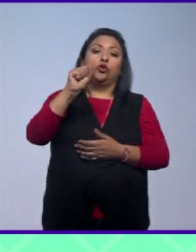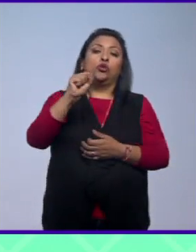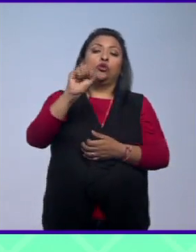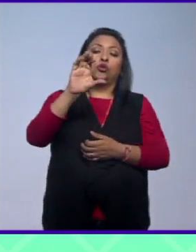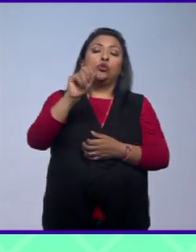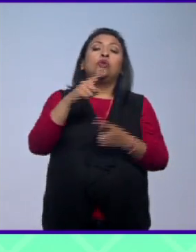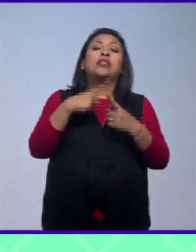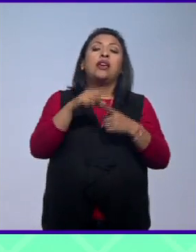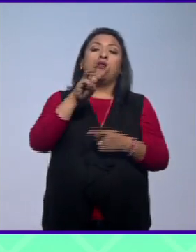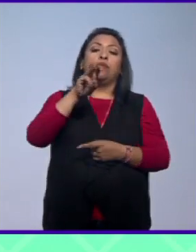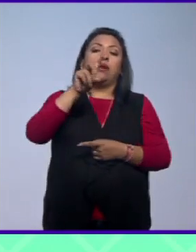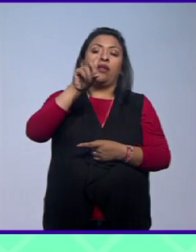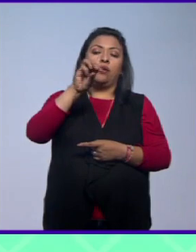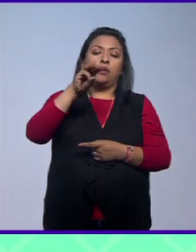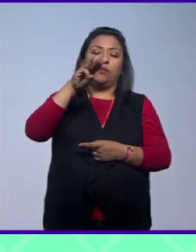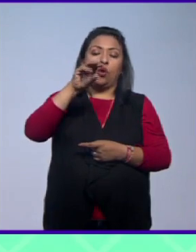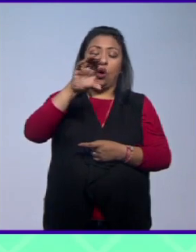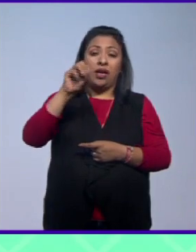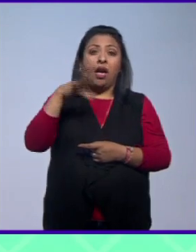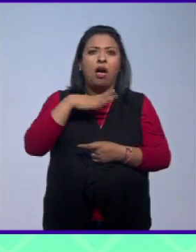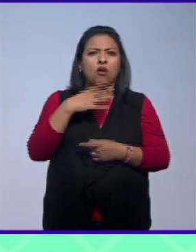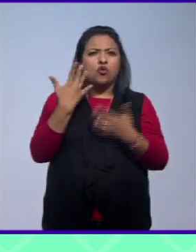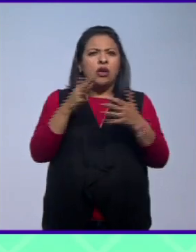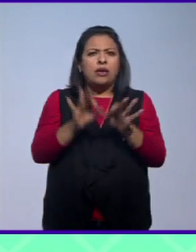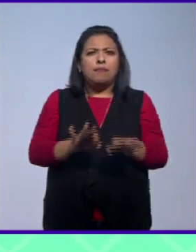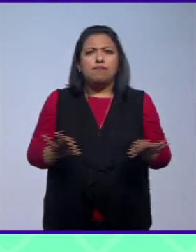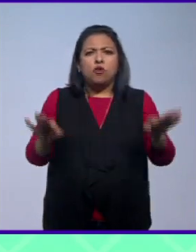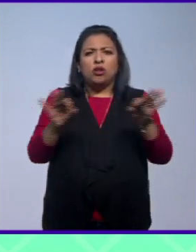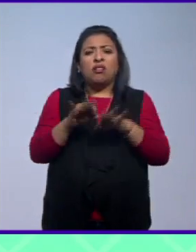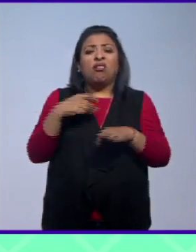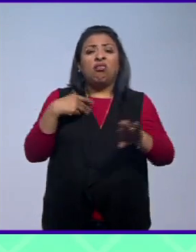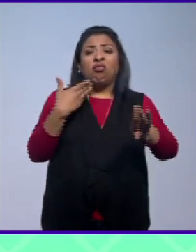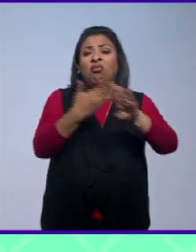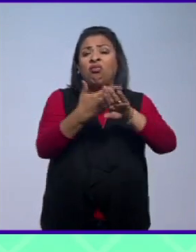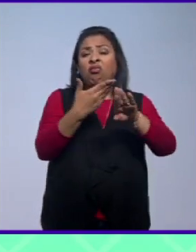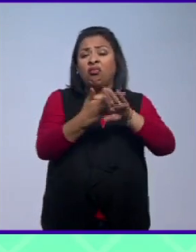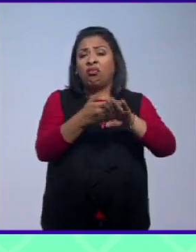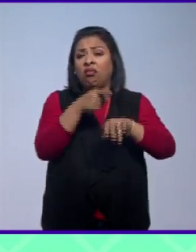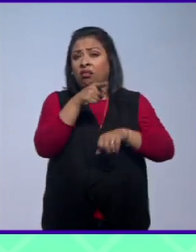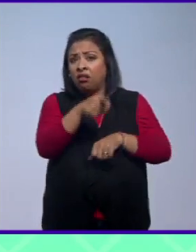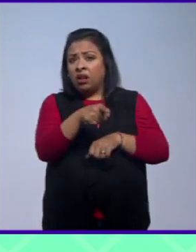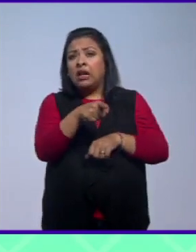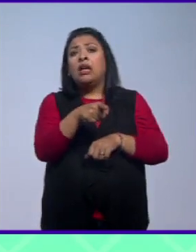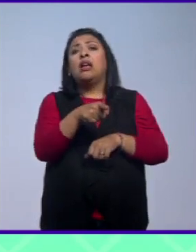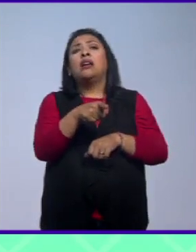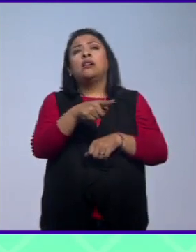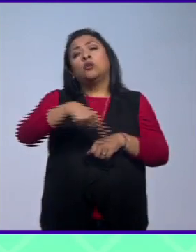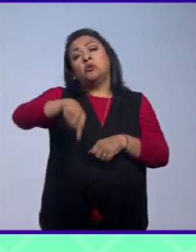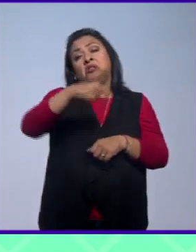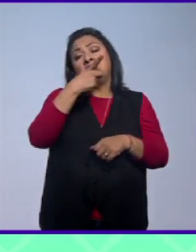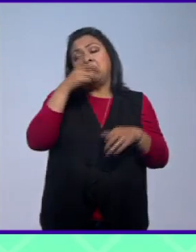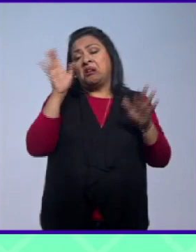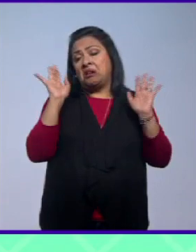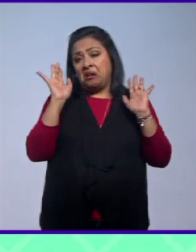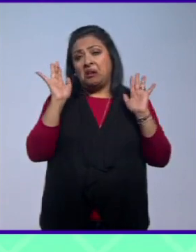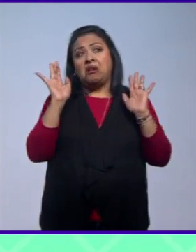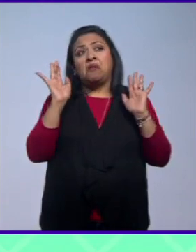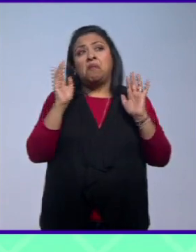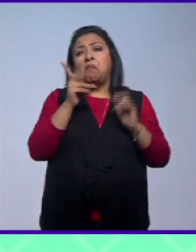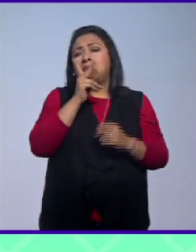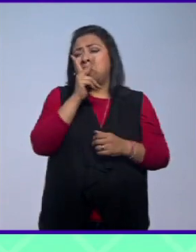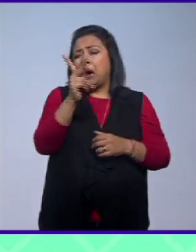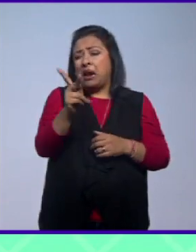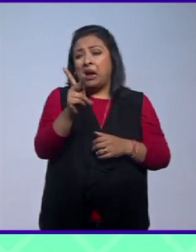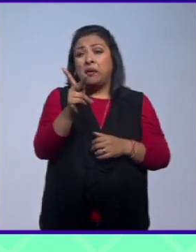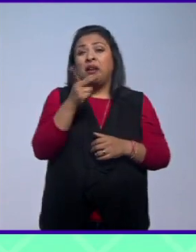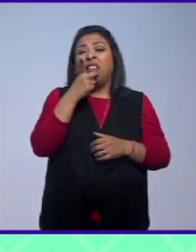Vogel, uno de los grandes creadores, que fue acusado, inclusive, ustedes díganme, el apelativo más